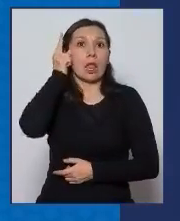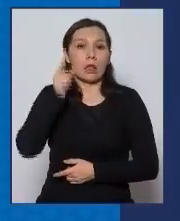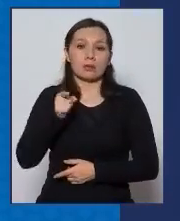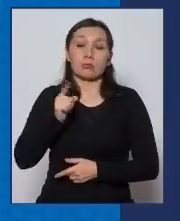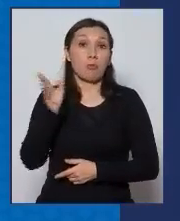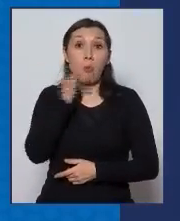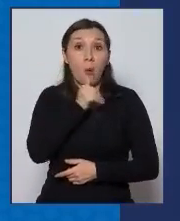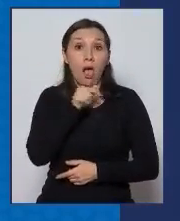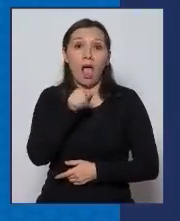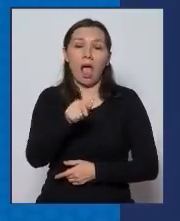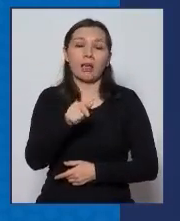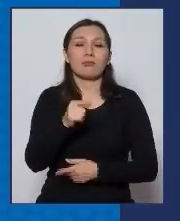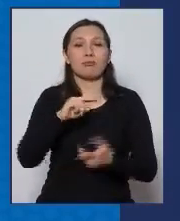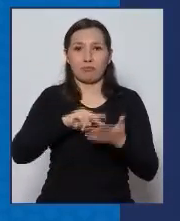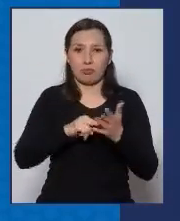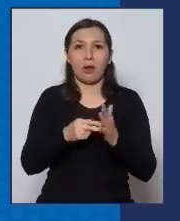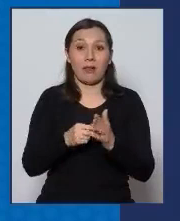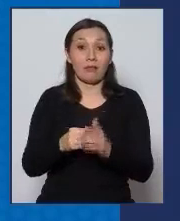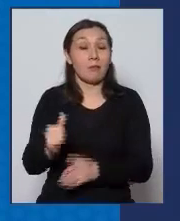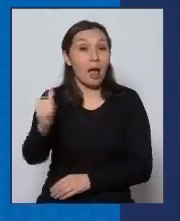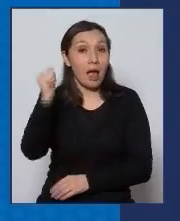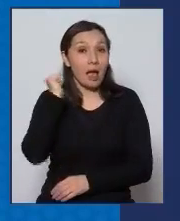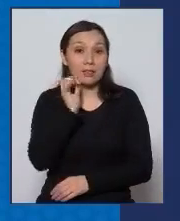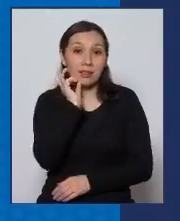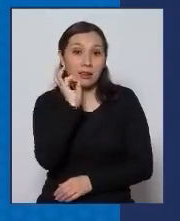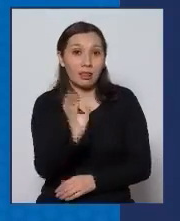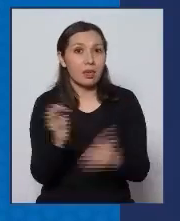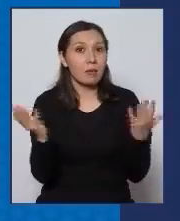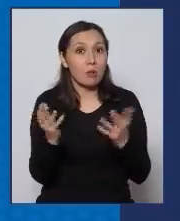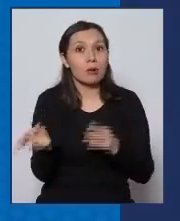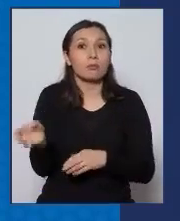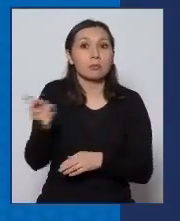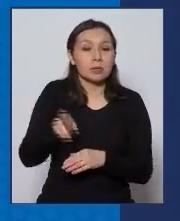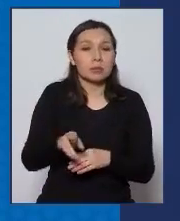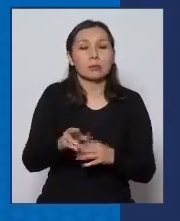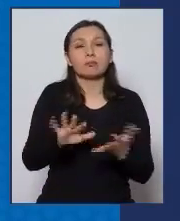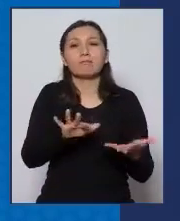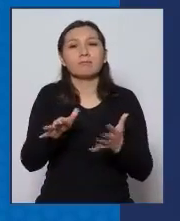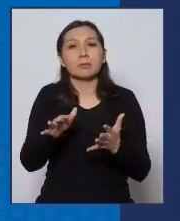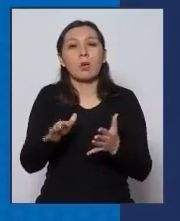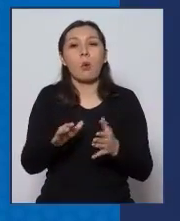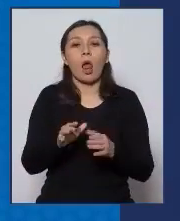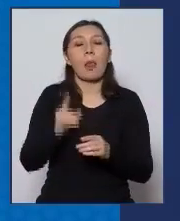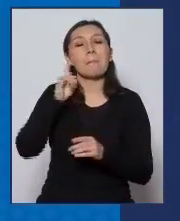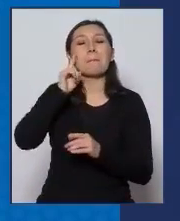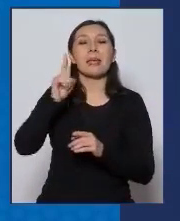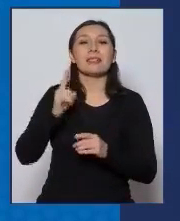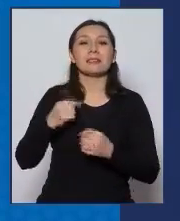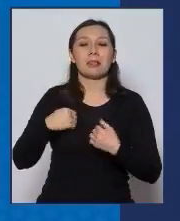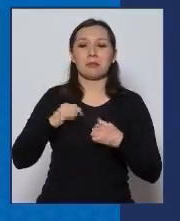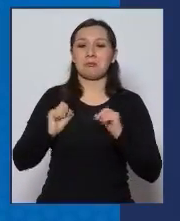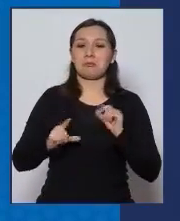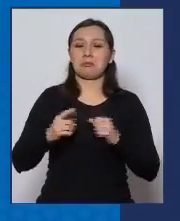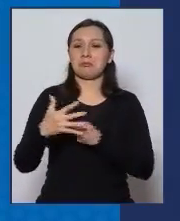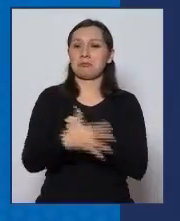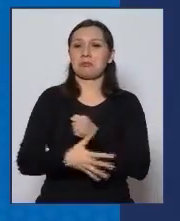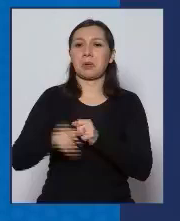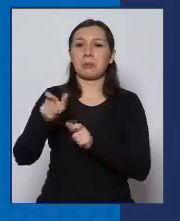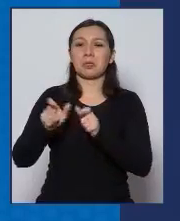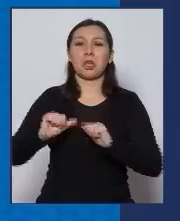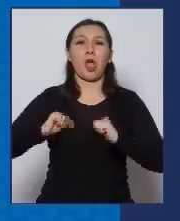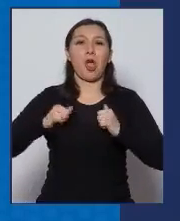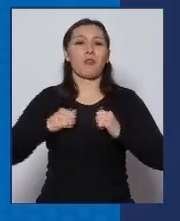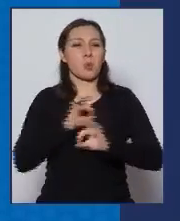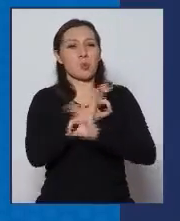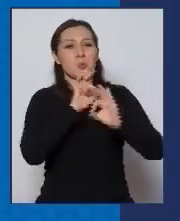Ya ayer enfatizábamos que esta supuesta inmunidad que tienen la gente